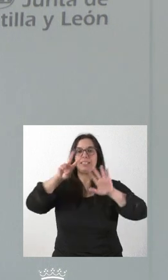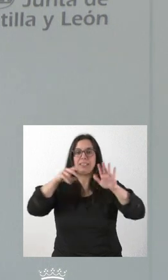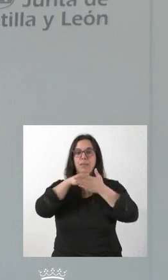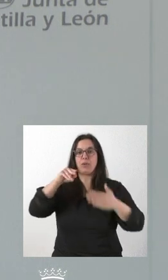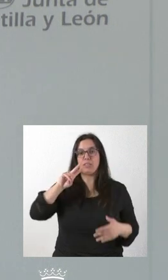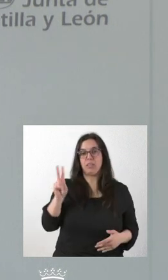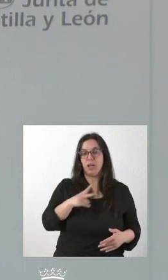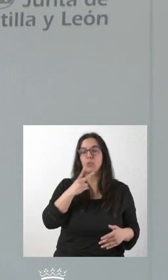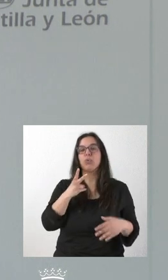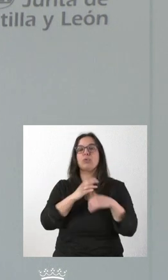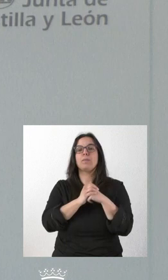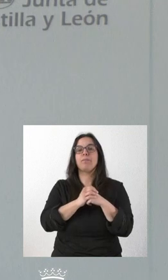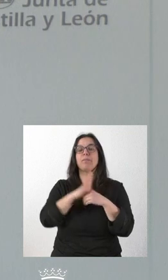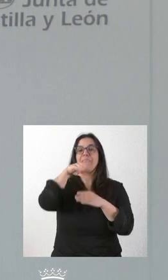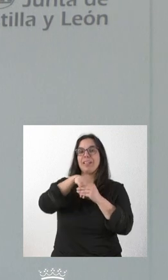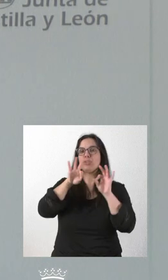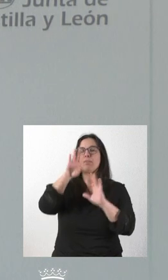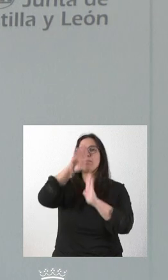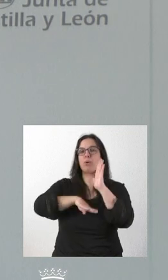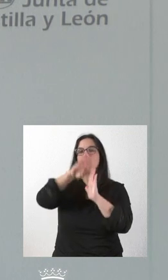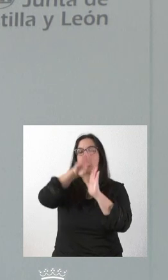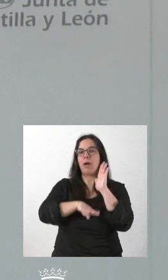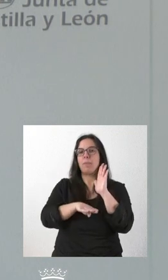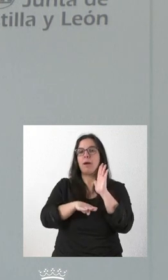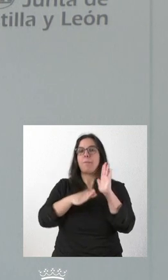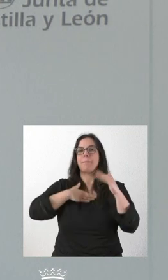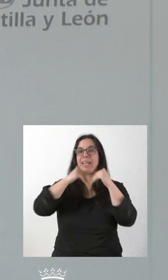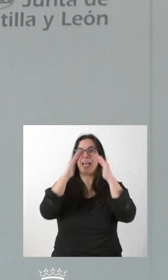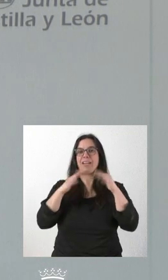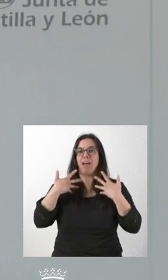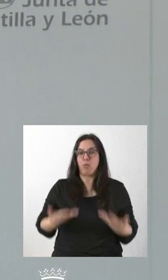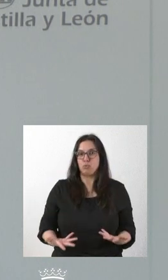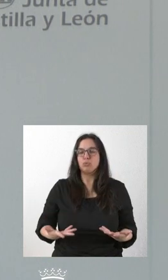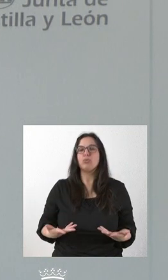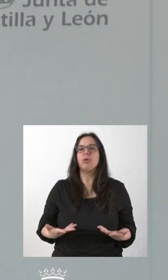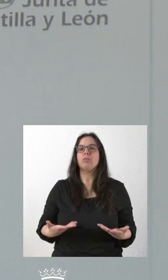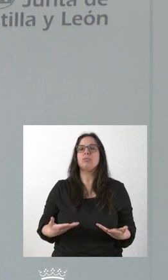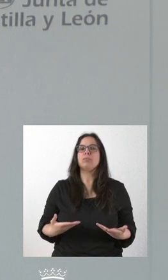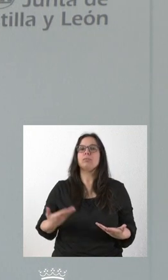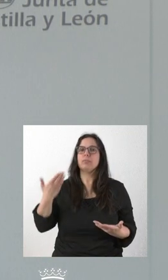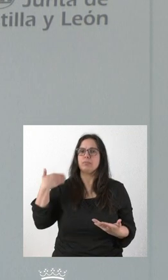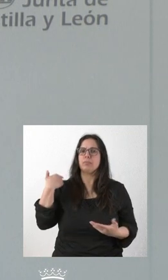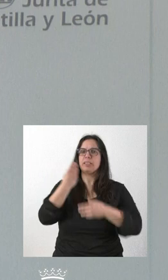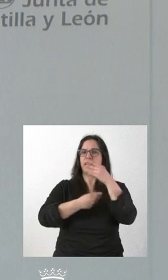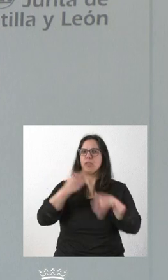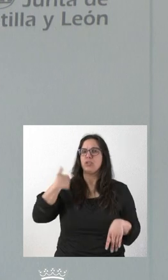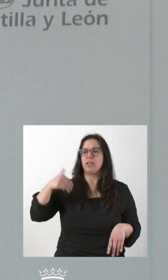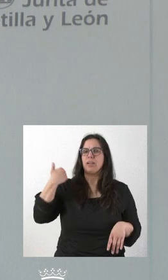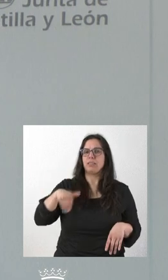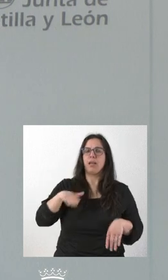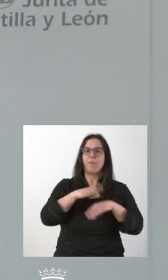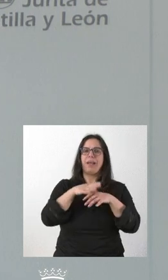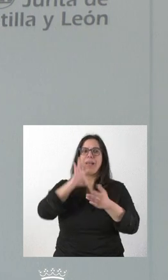La inversión dentro del programa de mi casa, Augusto, es la que ya se realizó desde el punto de vista de la